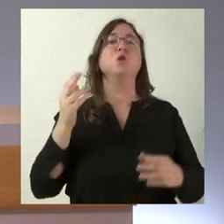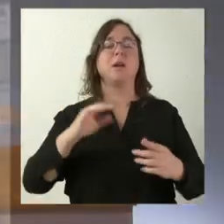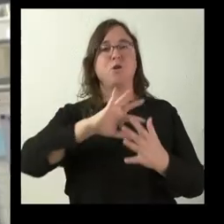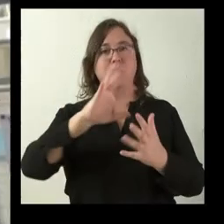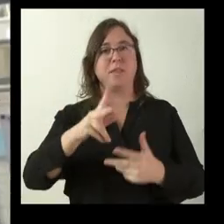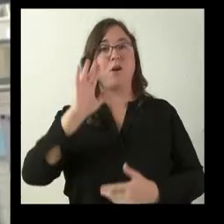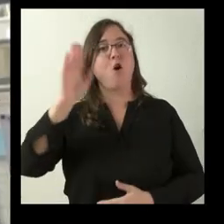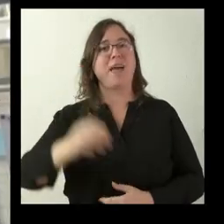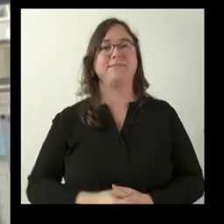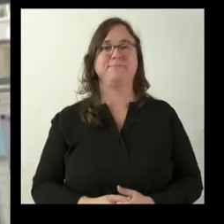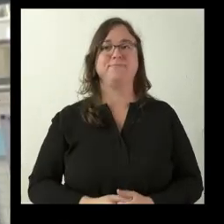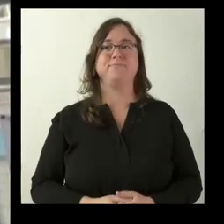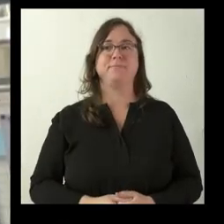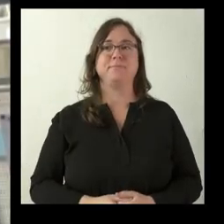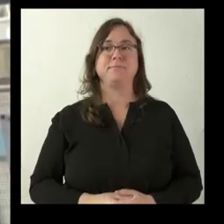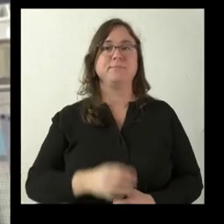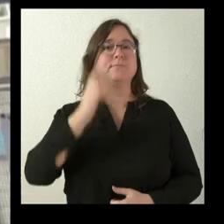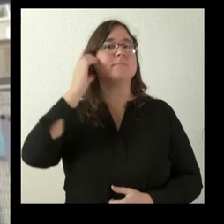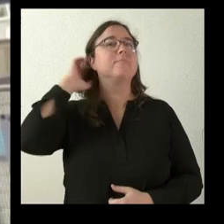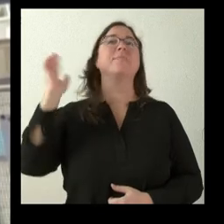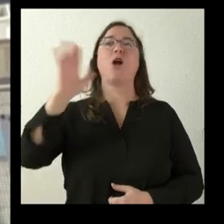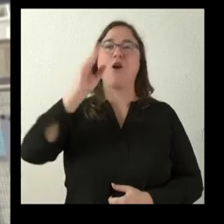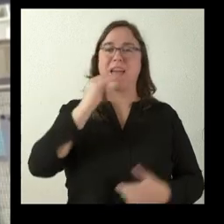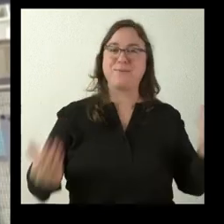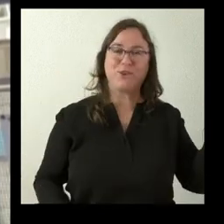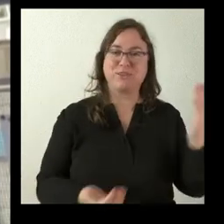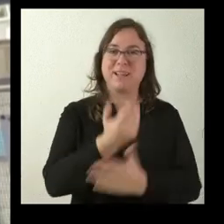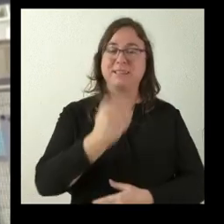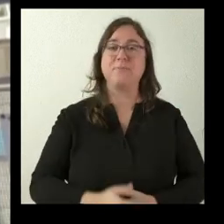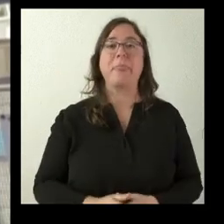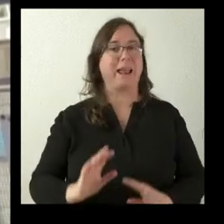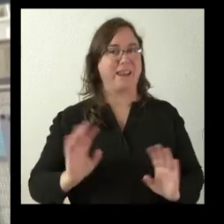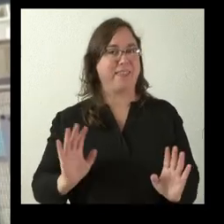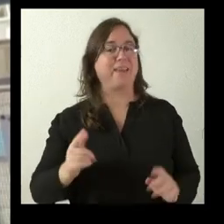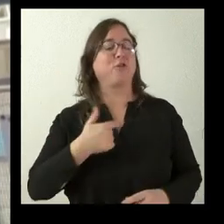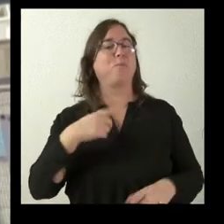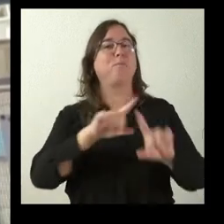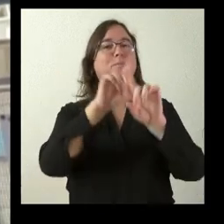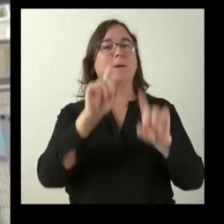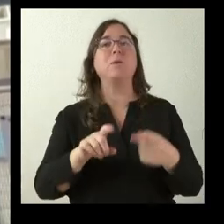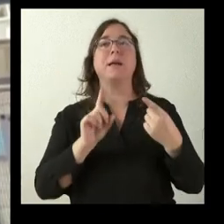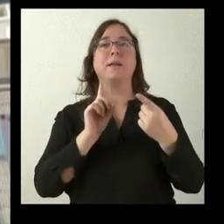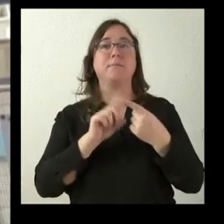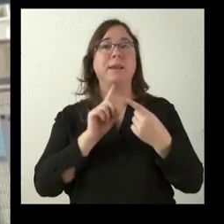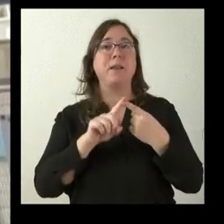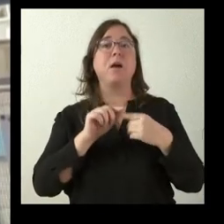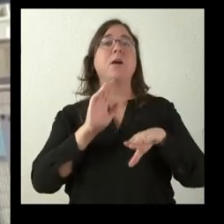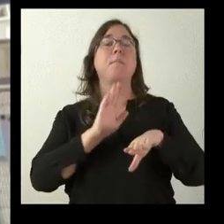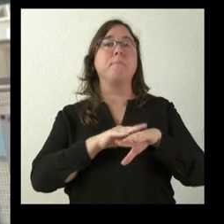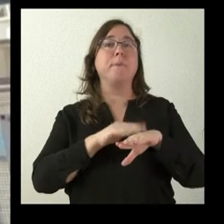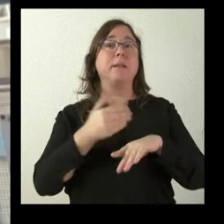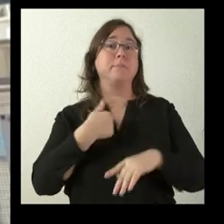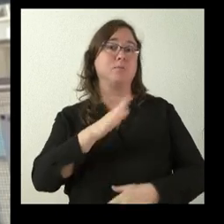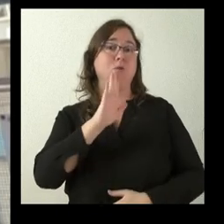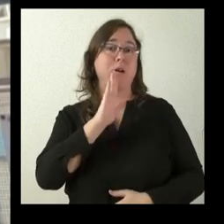Isiar. Adelante. Hola, buenos días. Nada, mis preguntas. La primera va orientada a lo que le ha